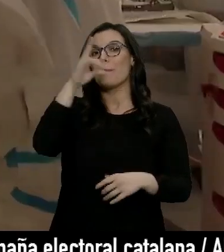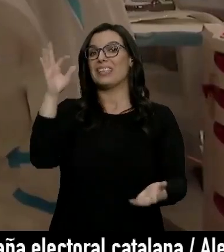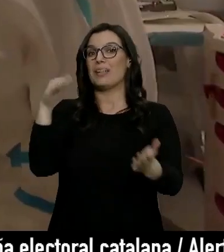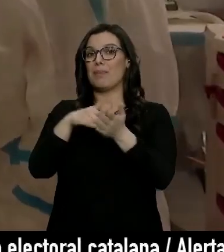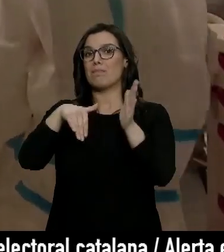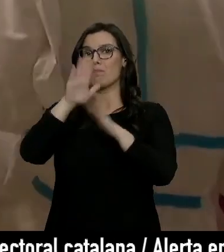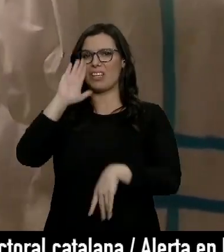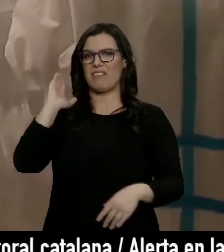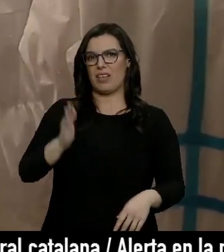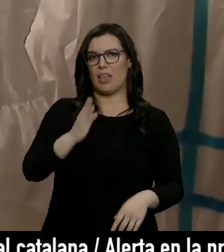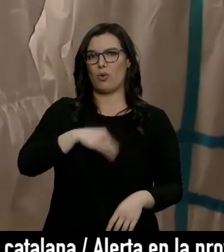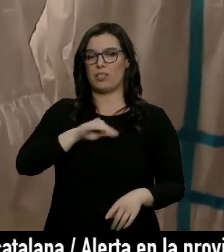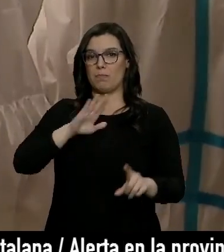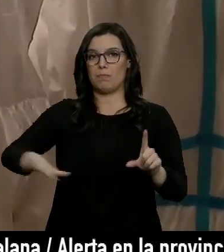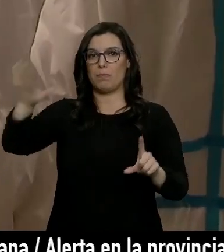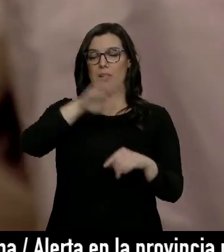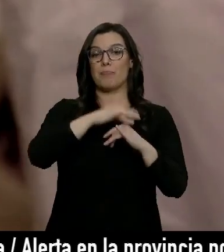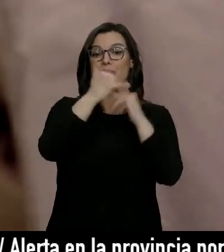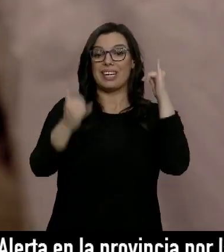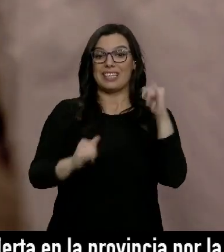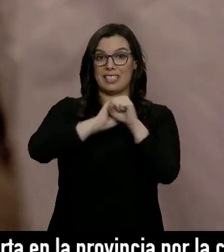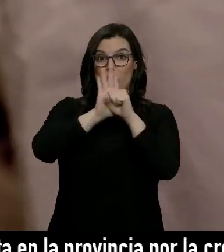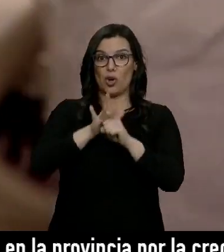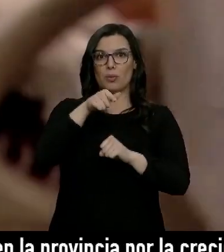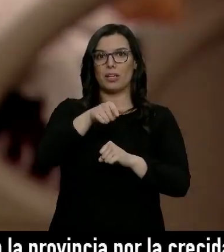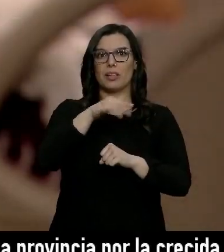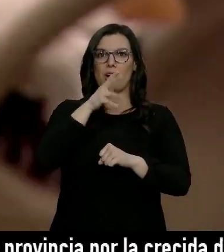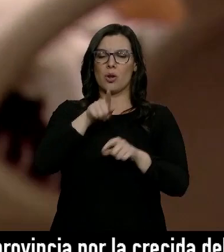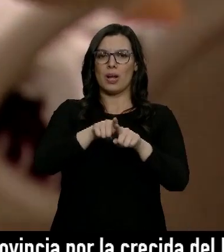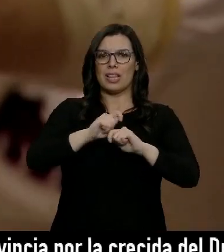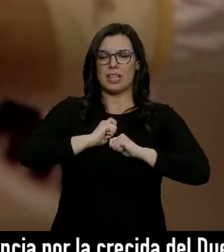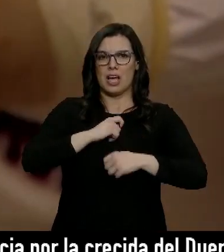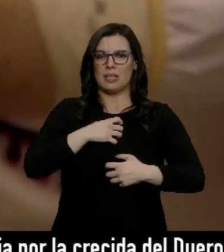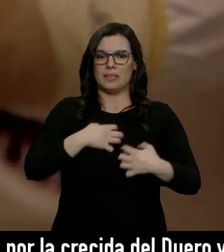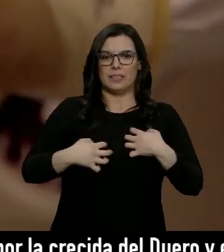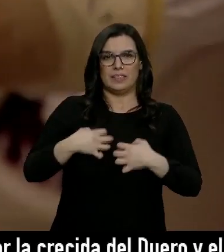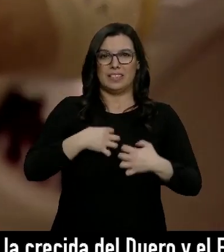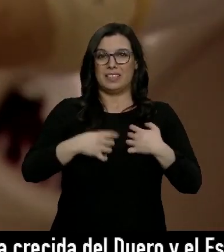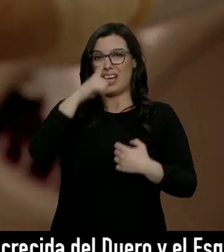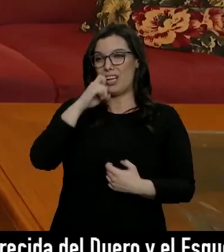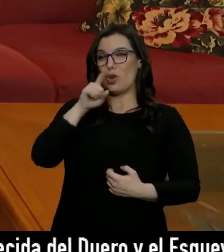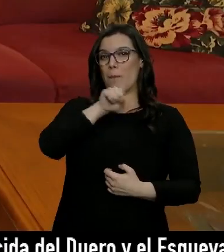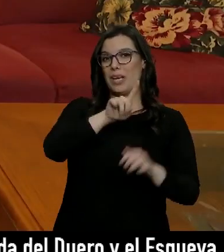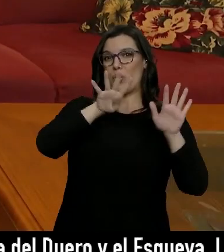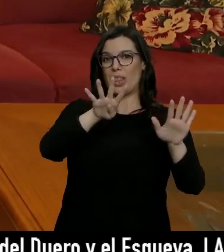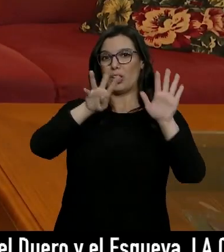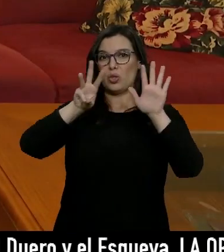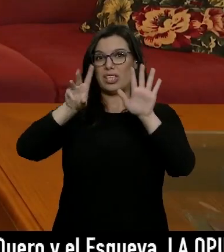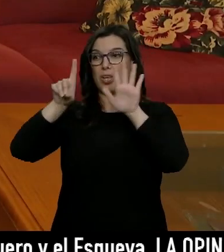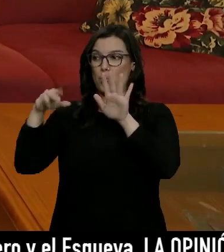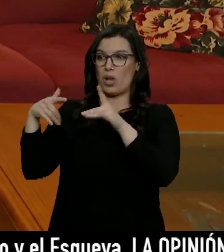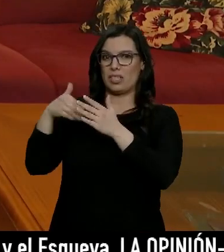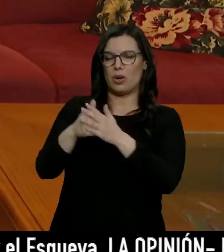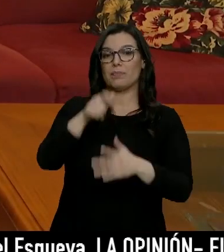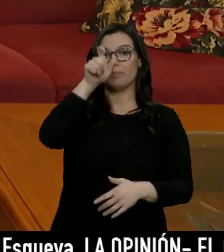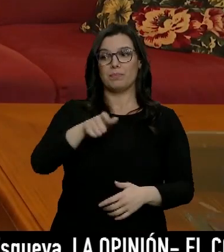.000 en toda España. La crisis sanitaria de la COVID-19 les está removiendo todo lo vivido desde 1981. Abel es